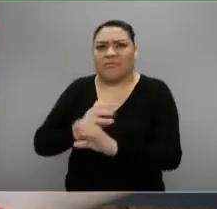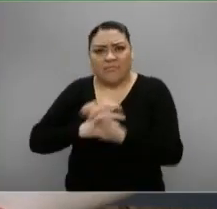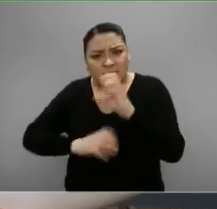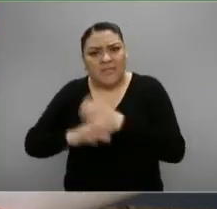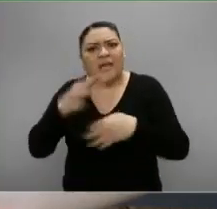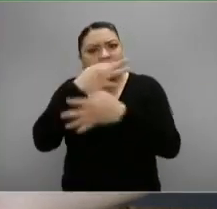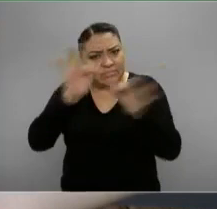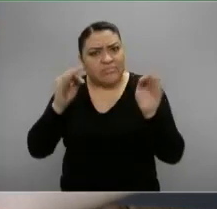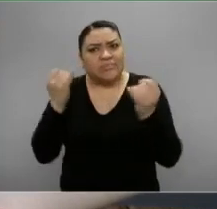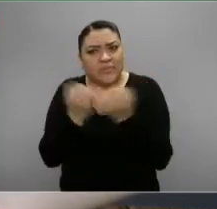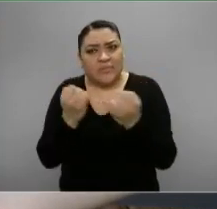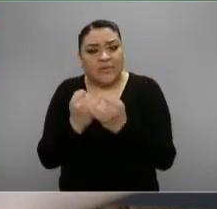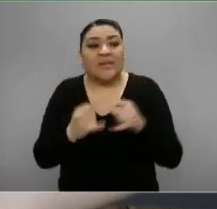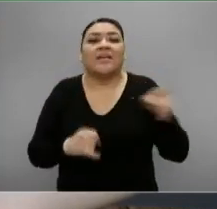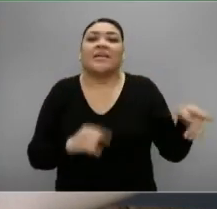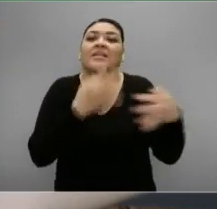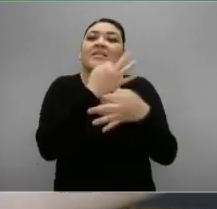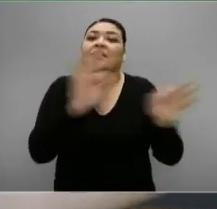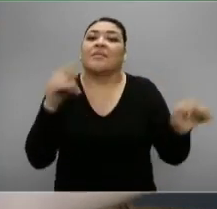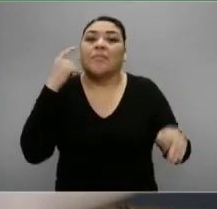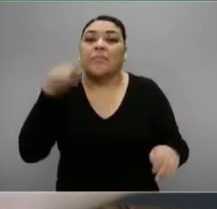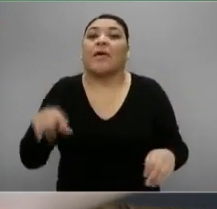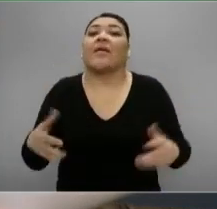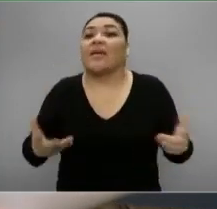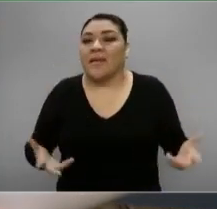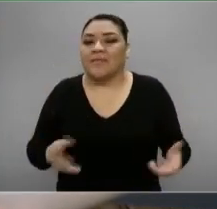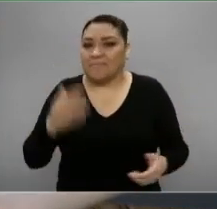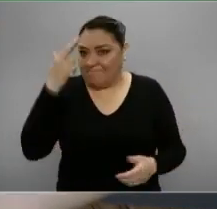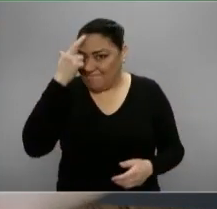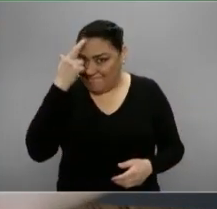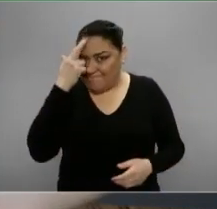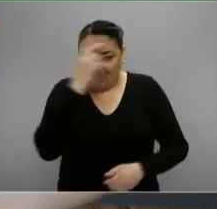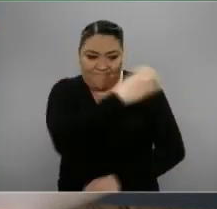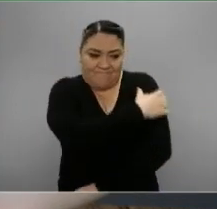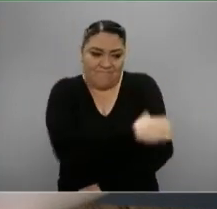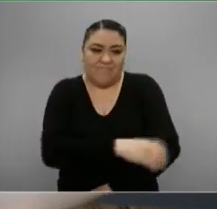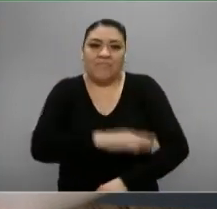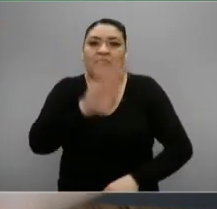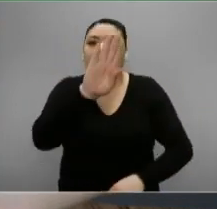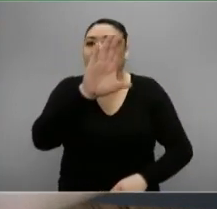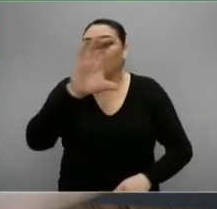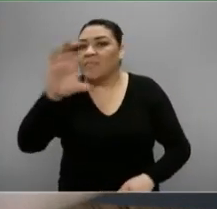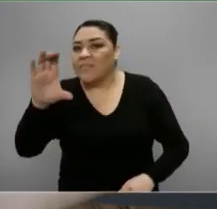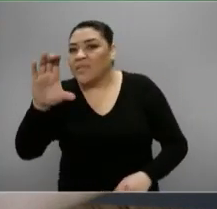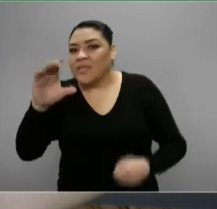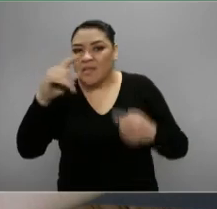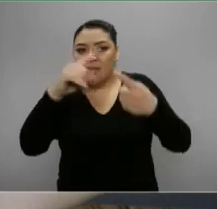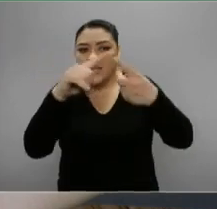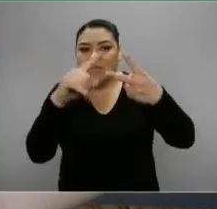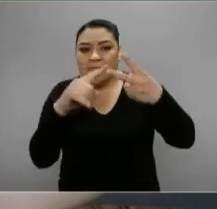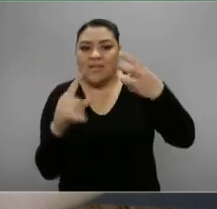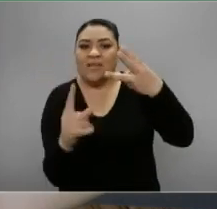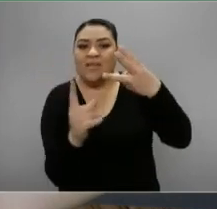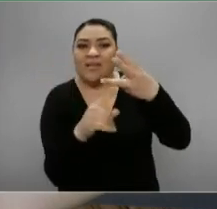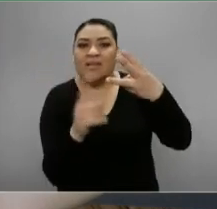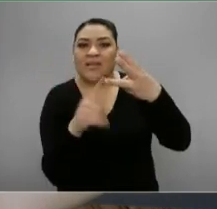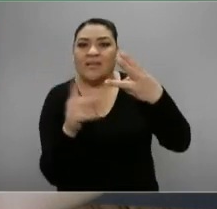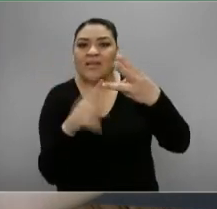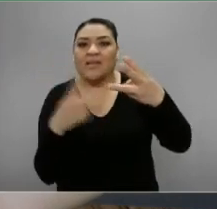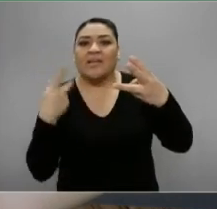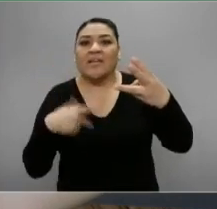razón creo que también lo está haciendo Bonilla? Bueno, Baja California ya es el tercer estado con mayor